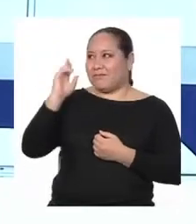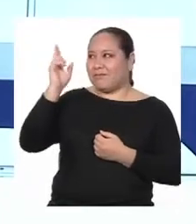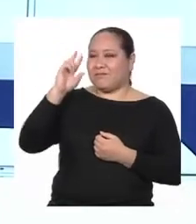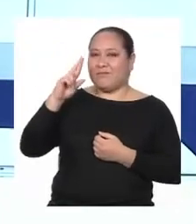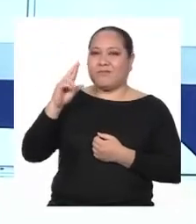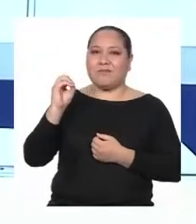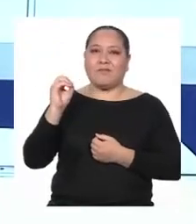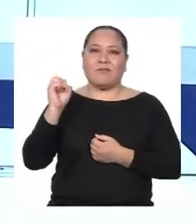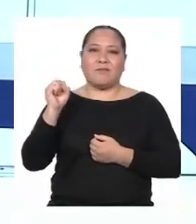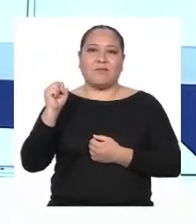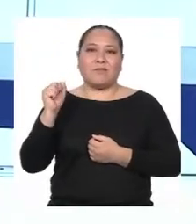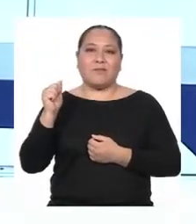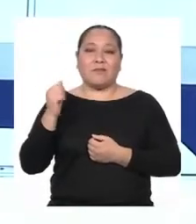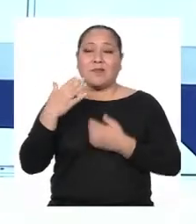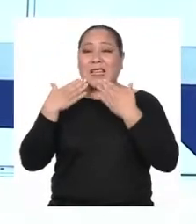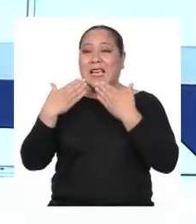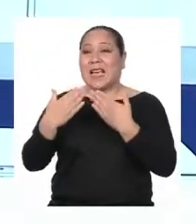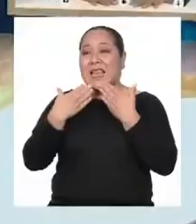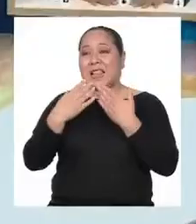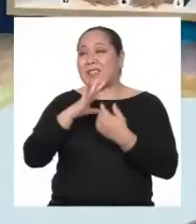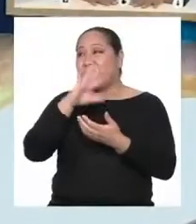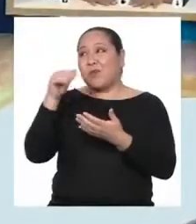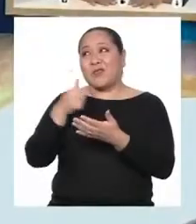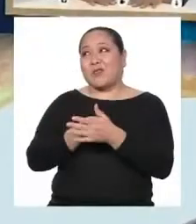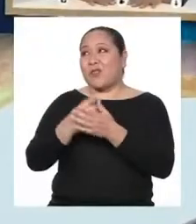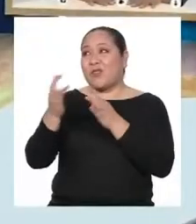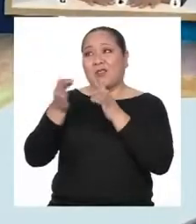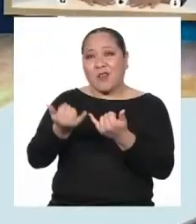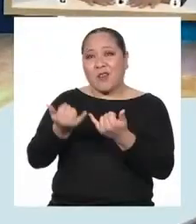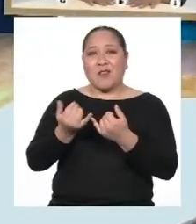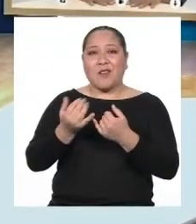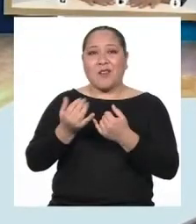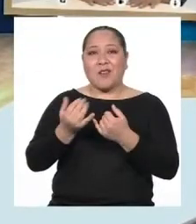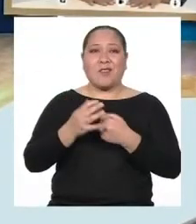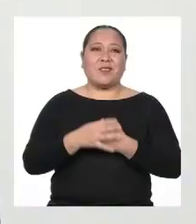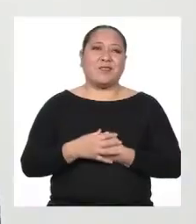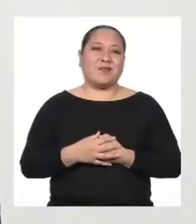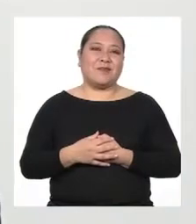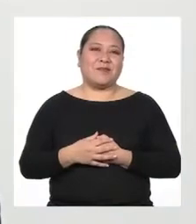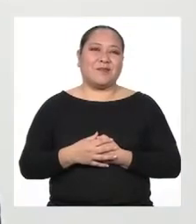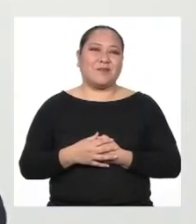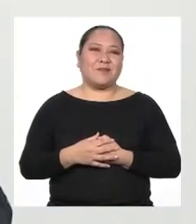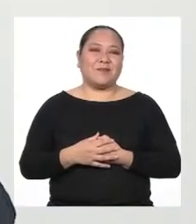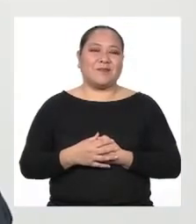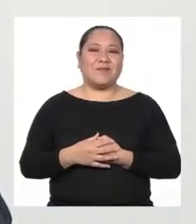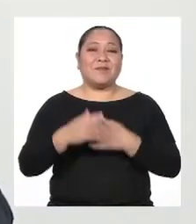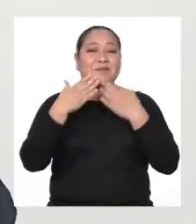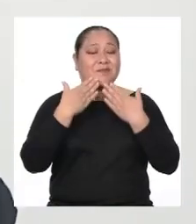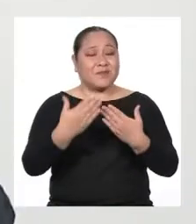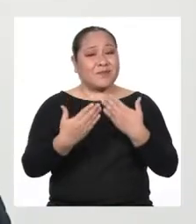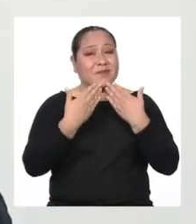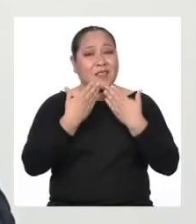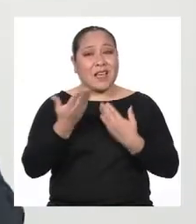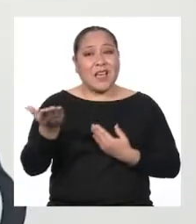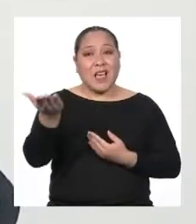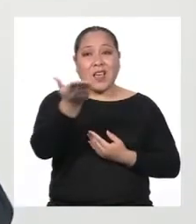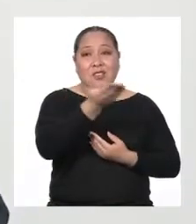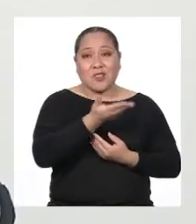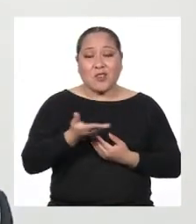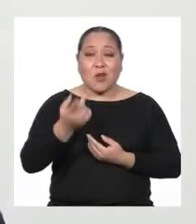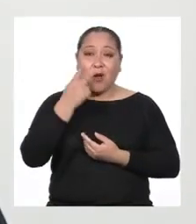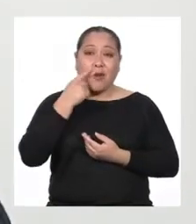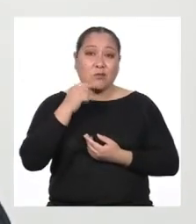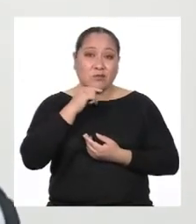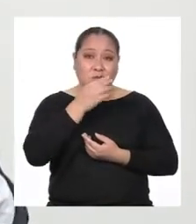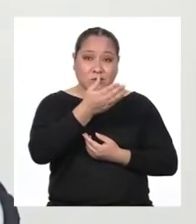Rosa Muchas gracias por todo lo que nos ha explicado el día de hoy Muchas gracias a todas y